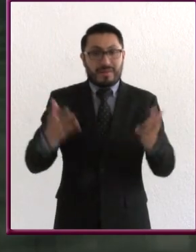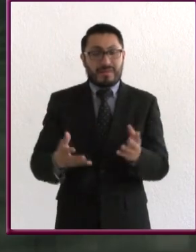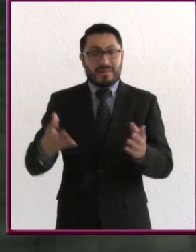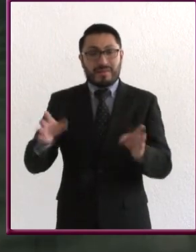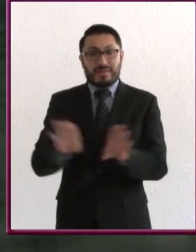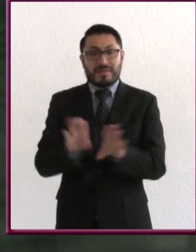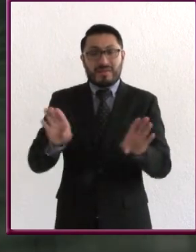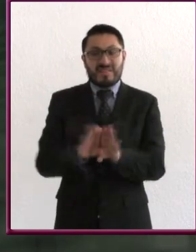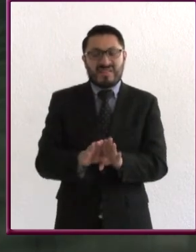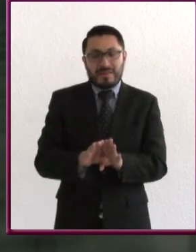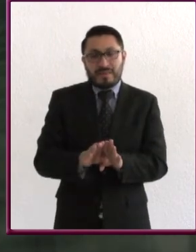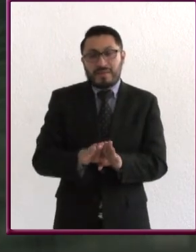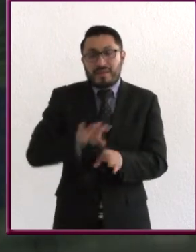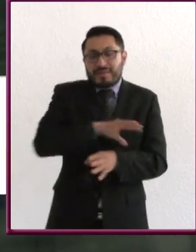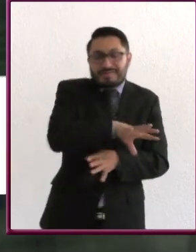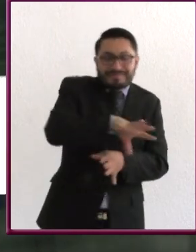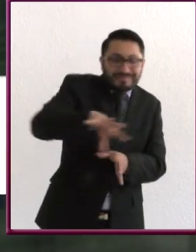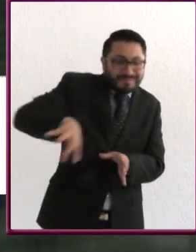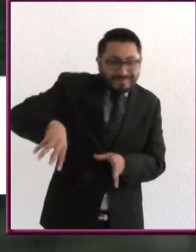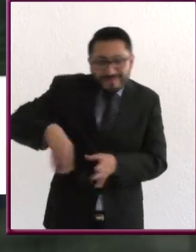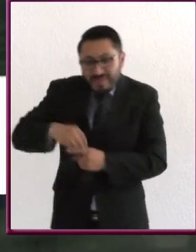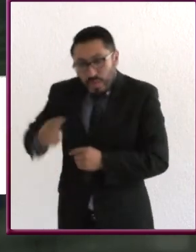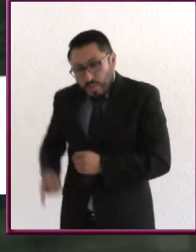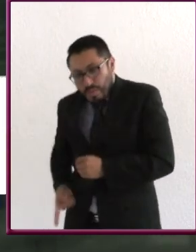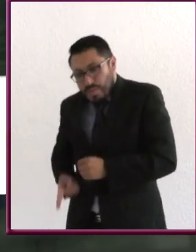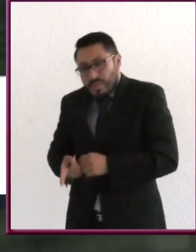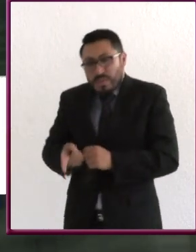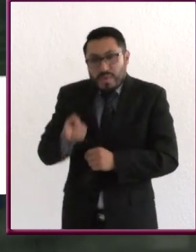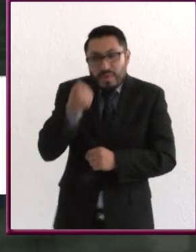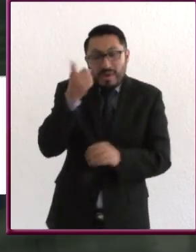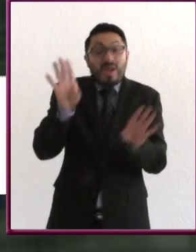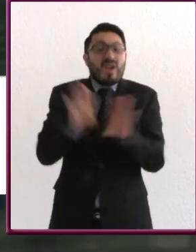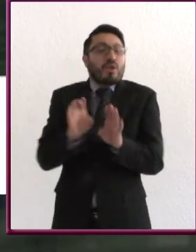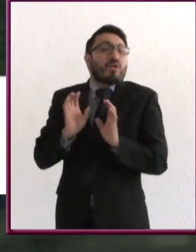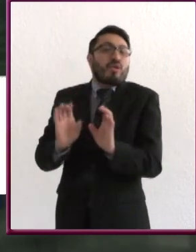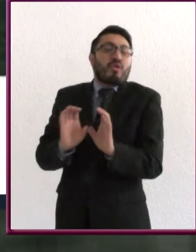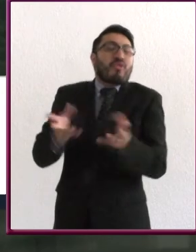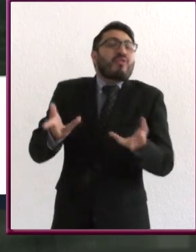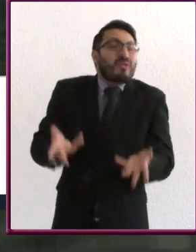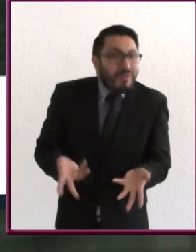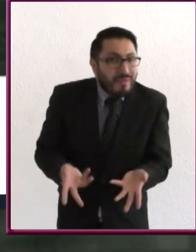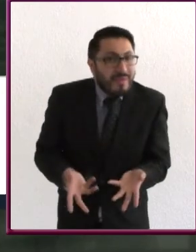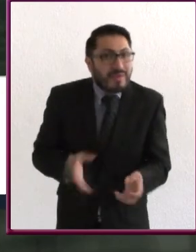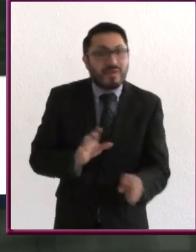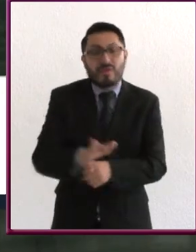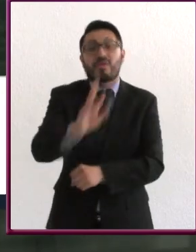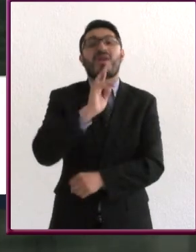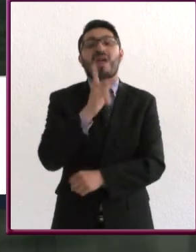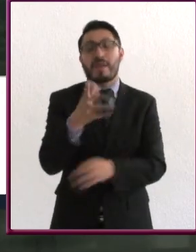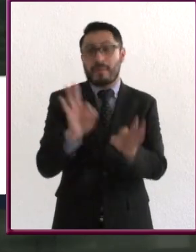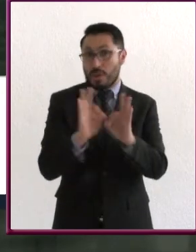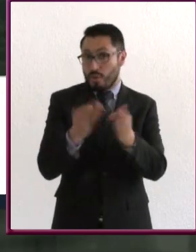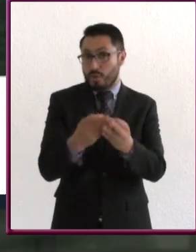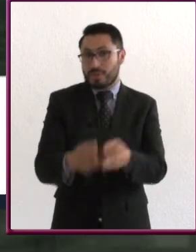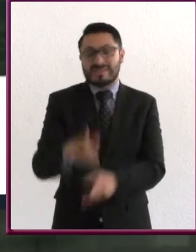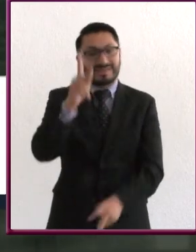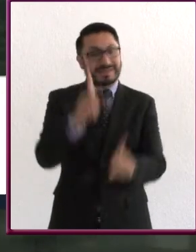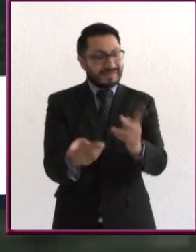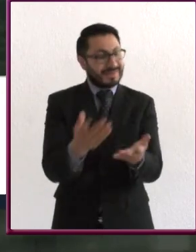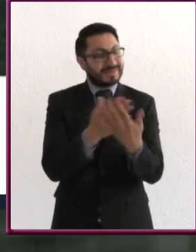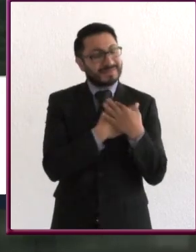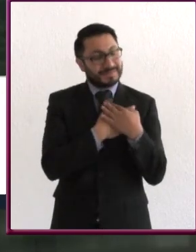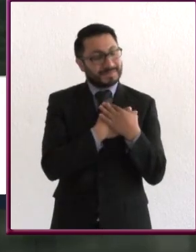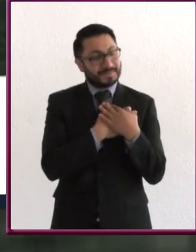recorrer el trayecto completo de nuestra vida. ¿Cómo no vamos a cuidarlo? Comamos lo mejor posible, hablémonos